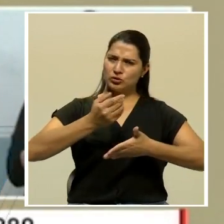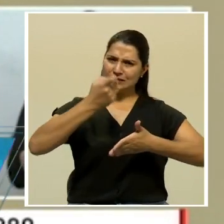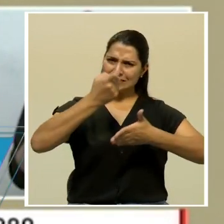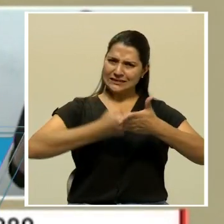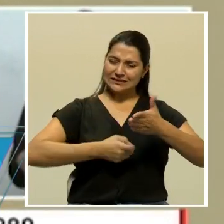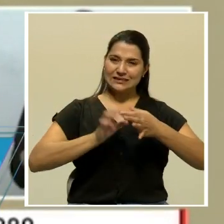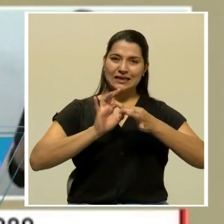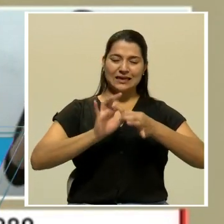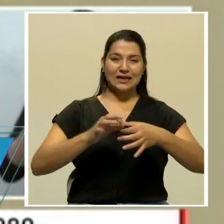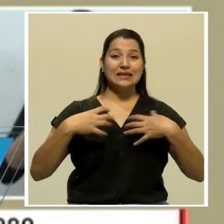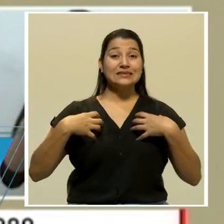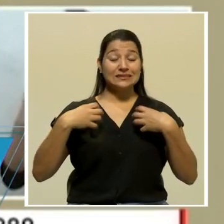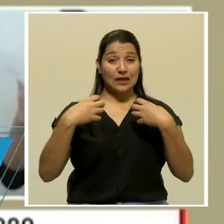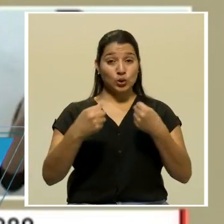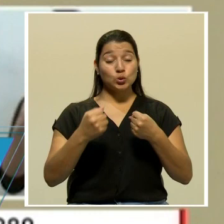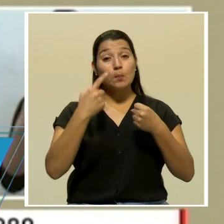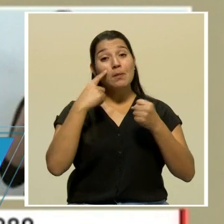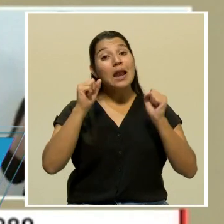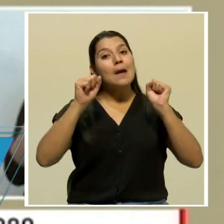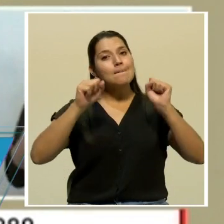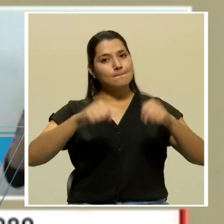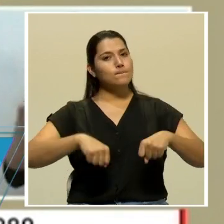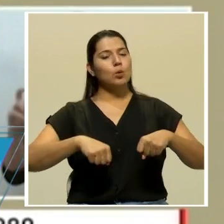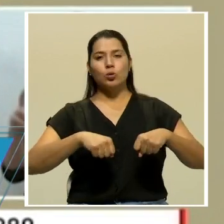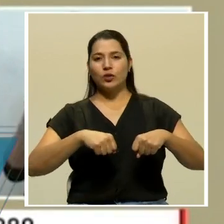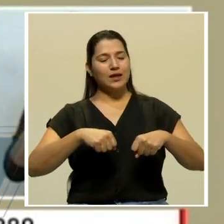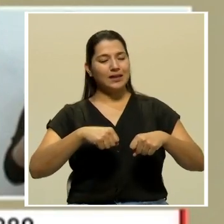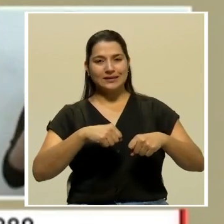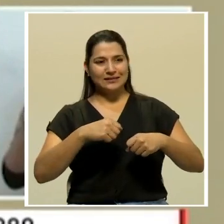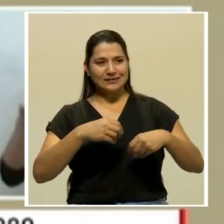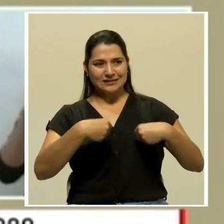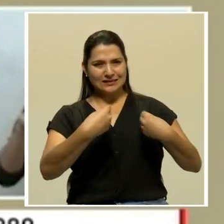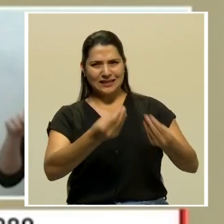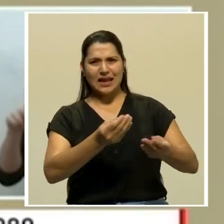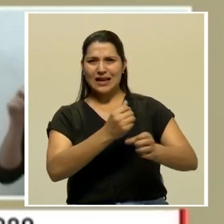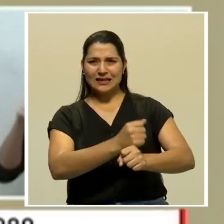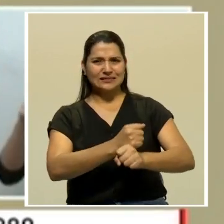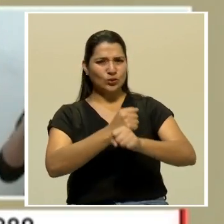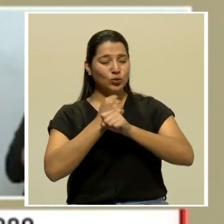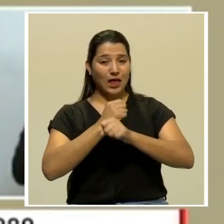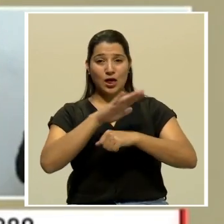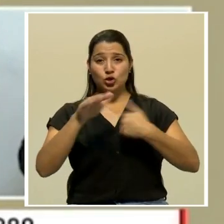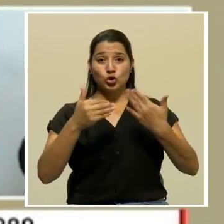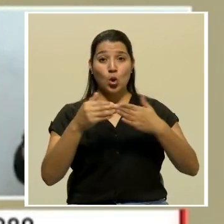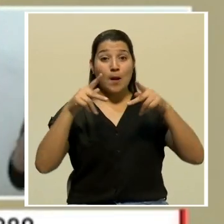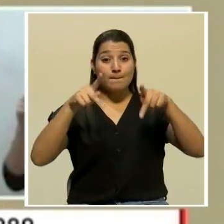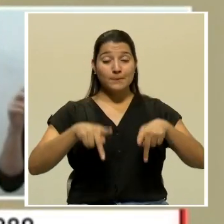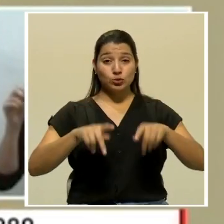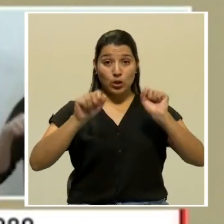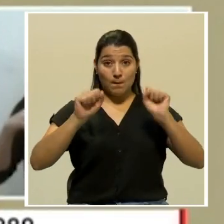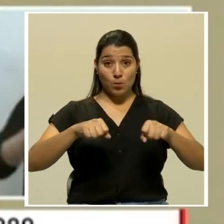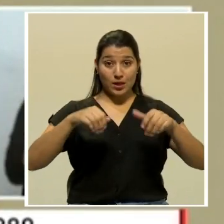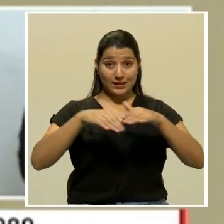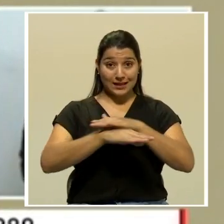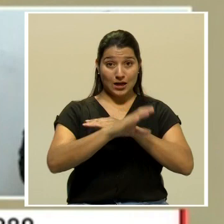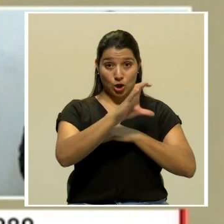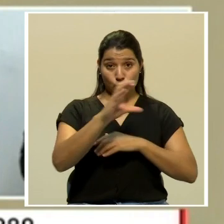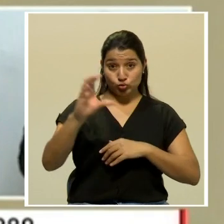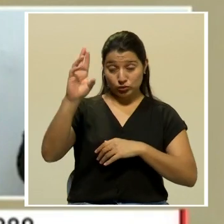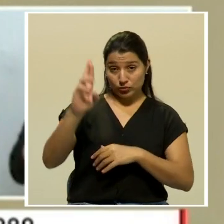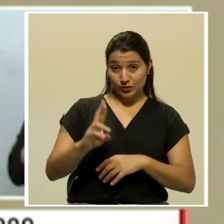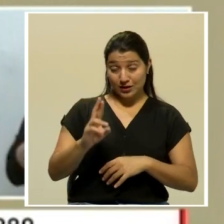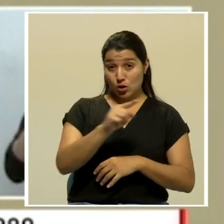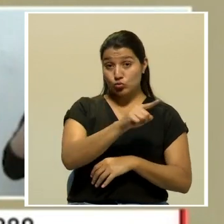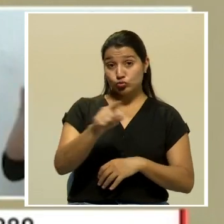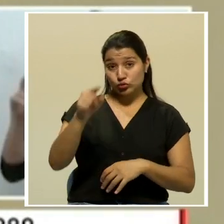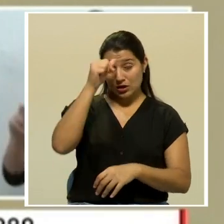sanitario para dar toda la trazabilidad eventual a las personas que puedan ingresar al país. Pero recordemos que